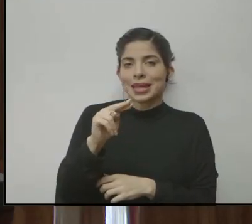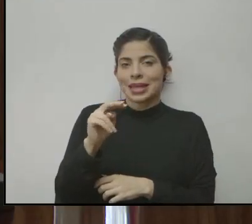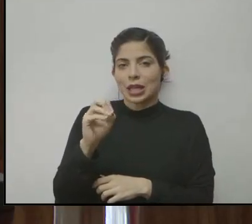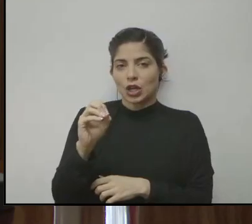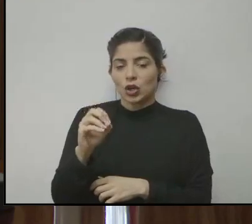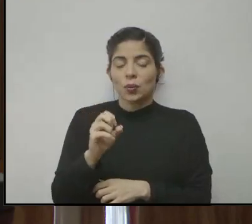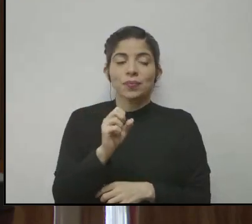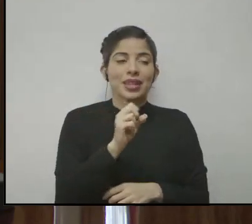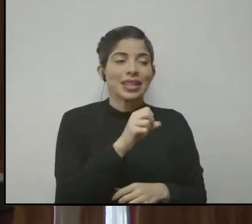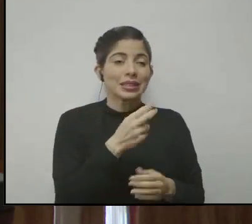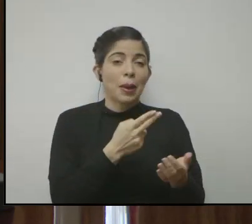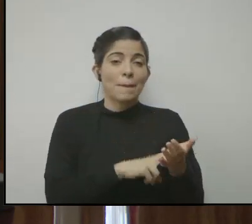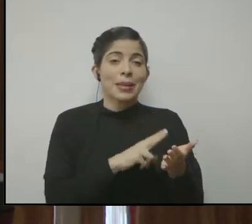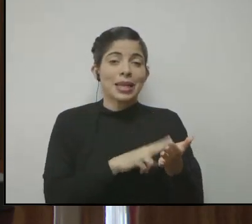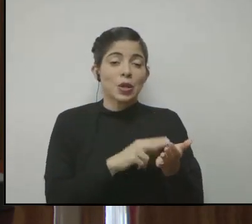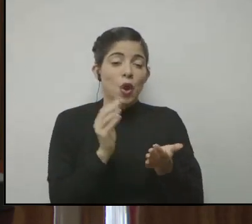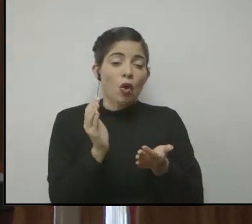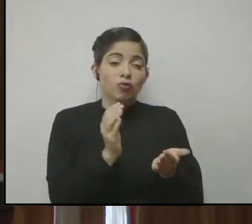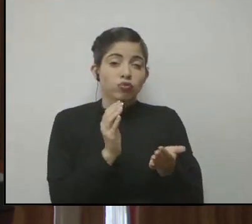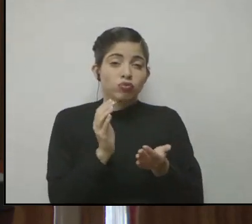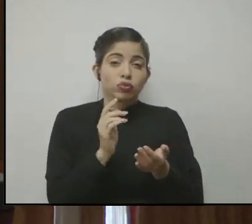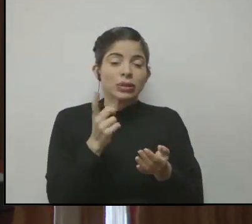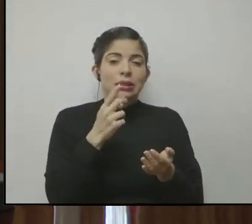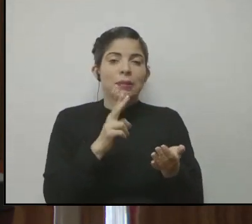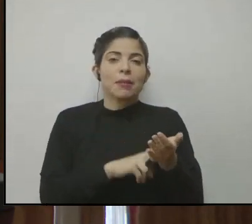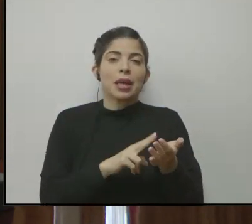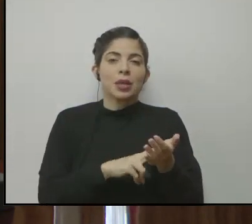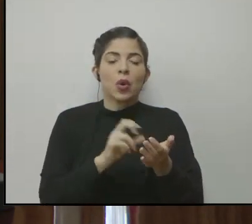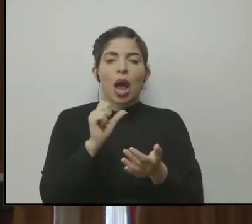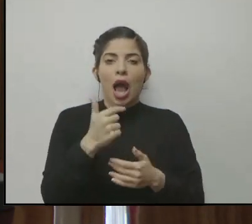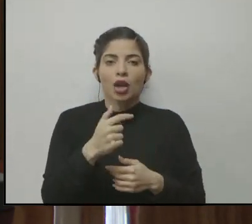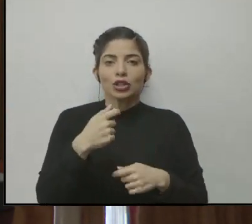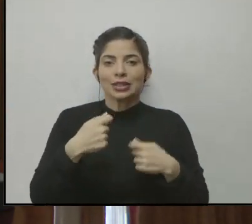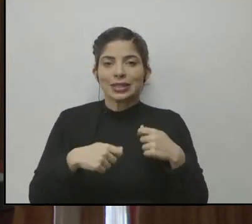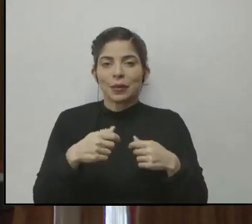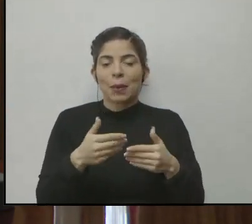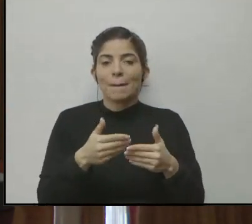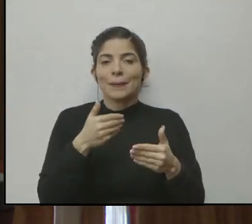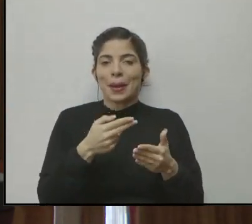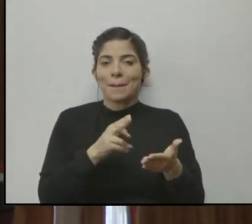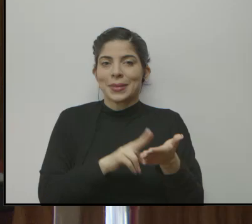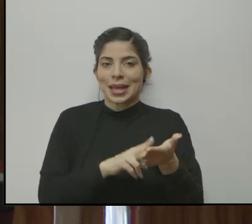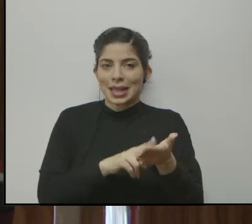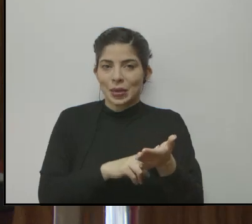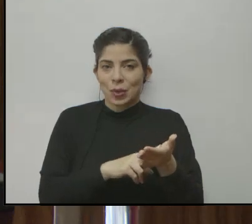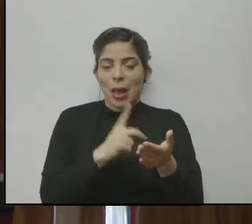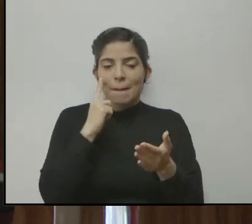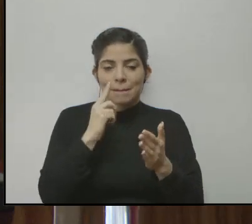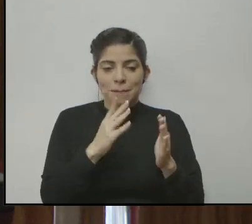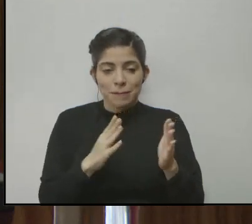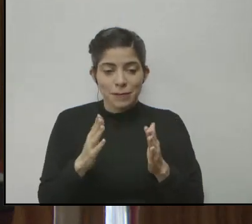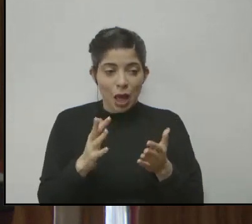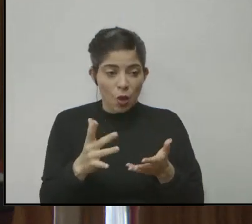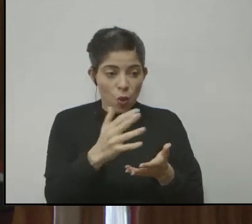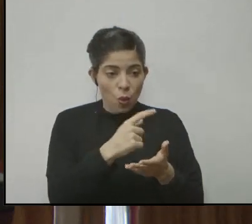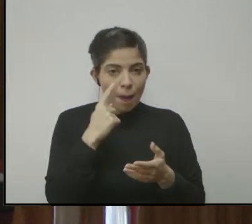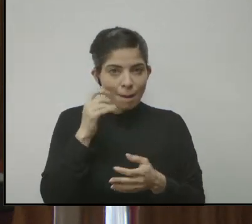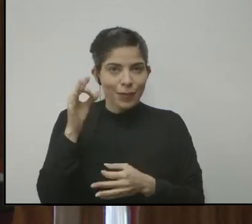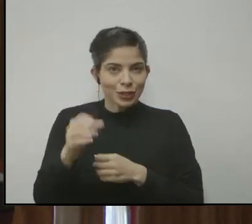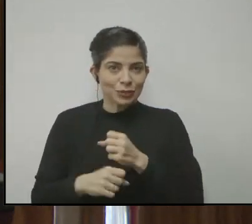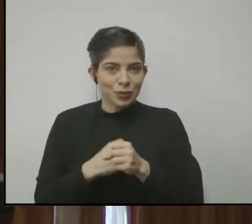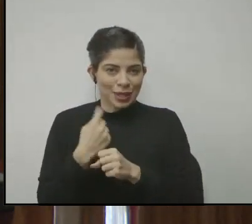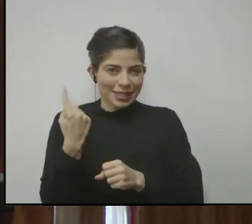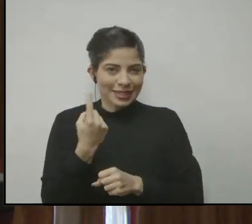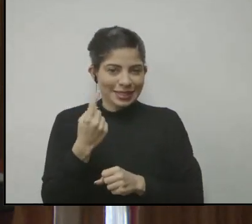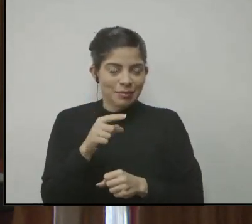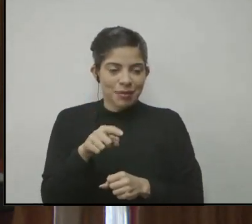es que las matrículas de materno generalmente se hacen en agosto, en septiembre, lo que llamamos la prematrícula para hacer proyecciones para el año siguiente y tenemos que